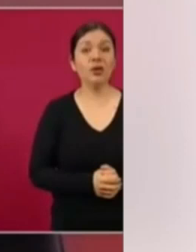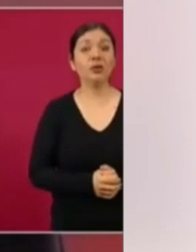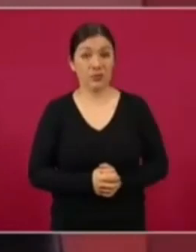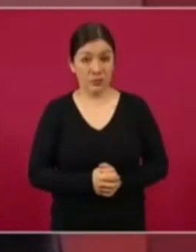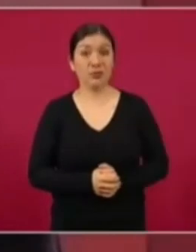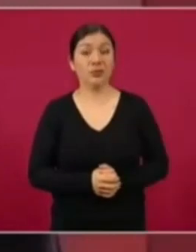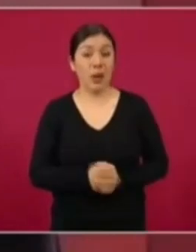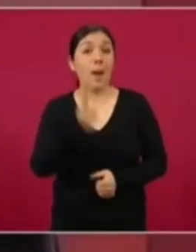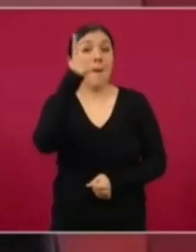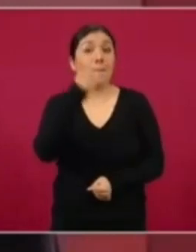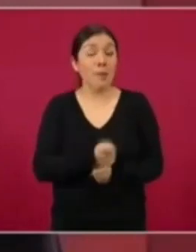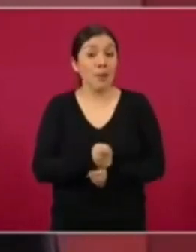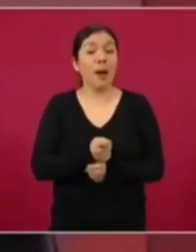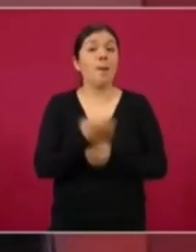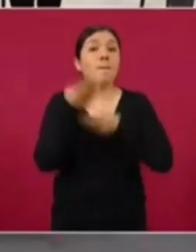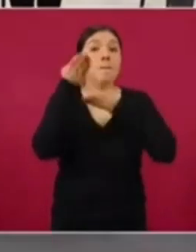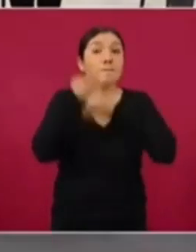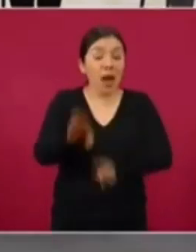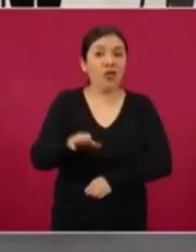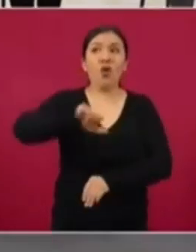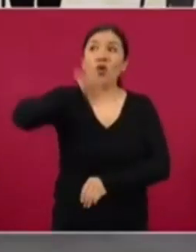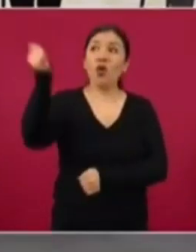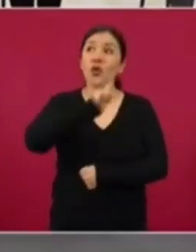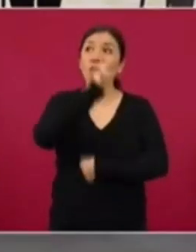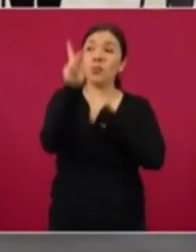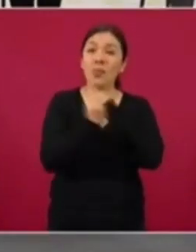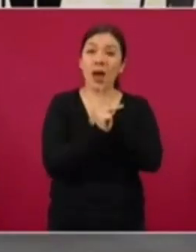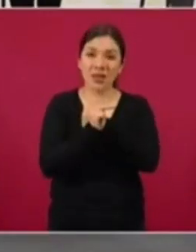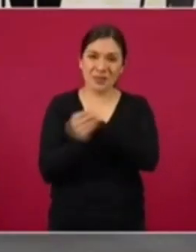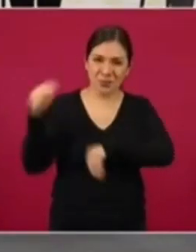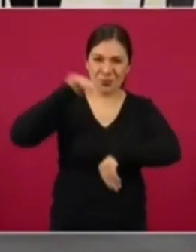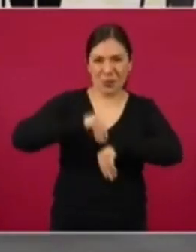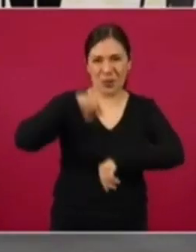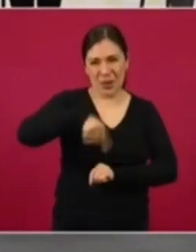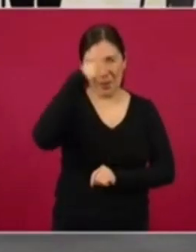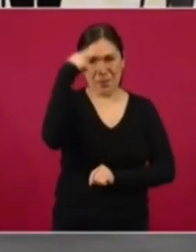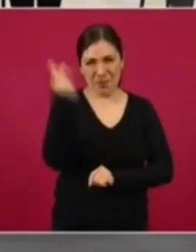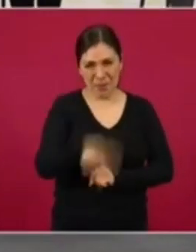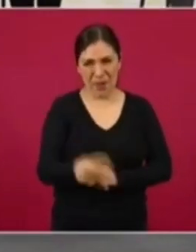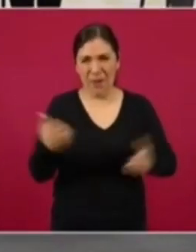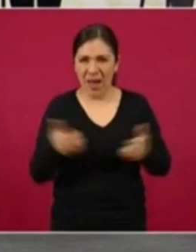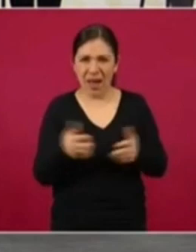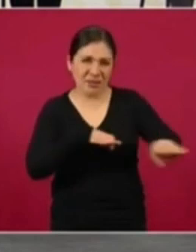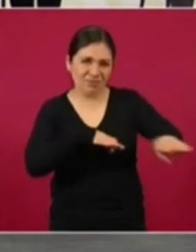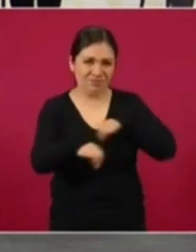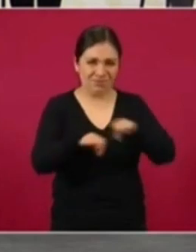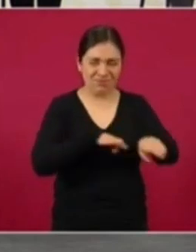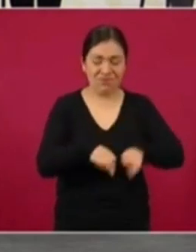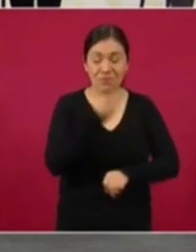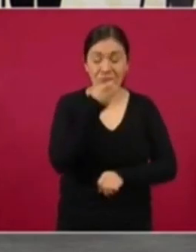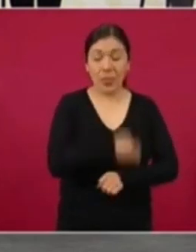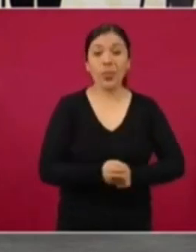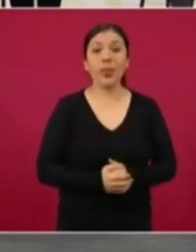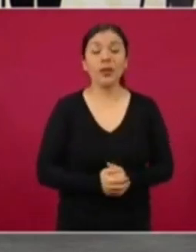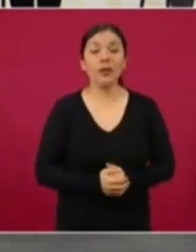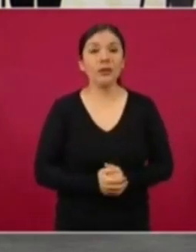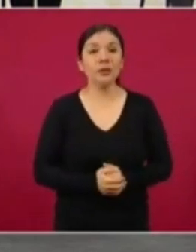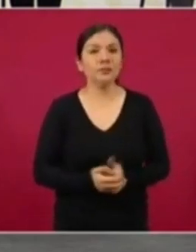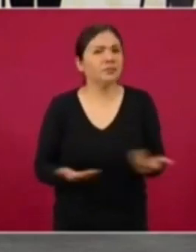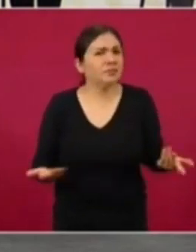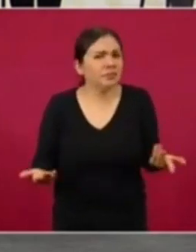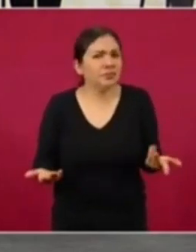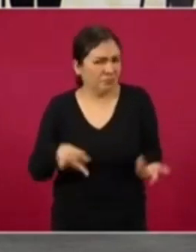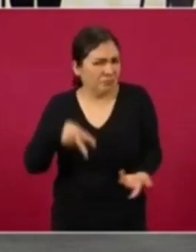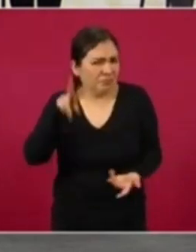principal banco extranjero que actúa en México. ¿Cómo se